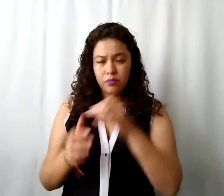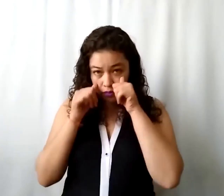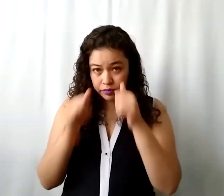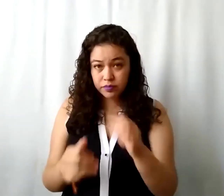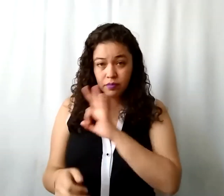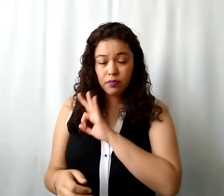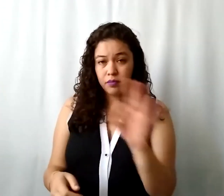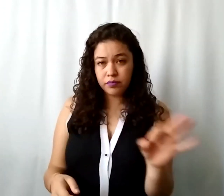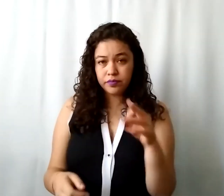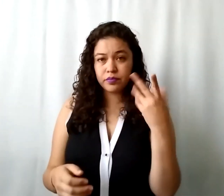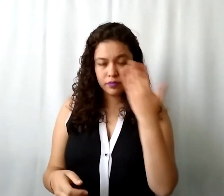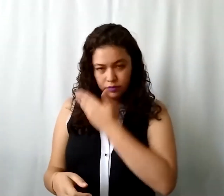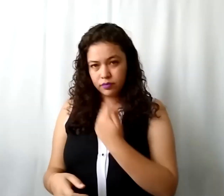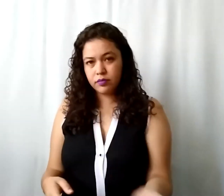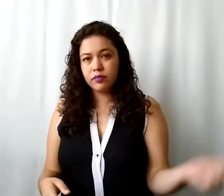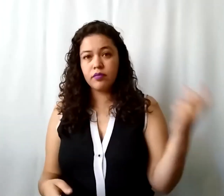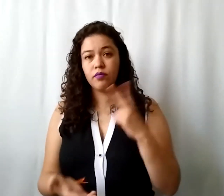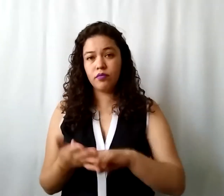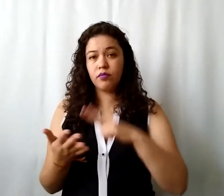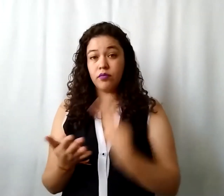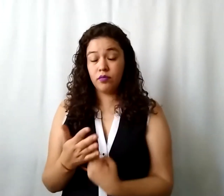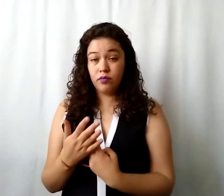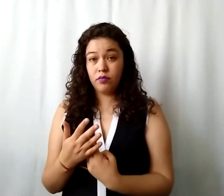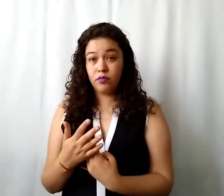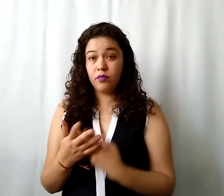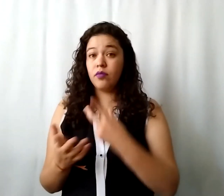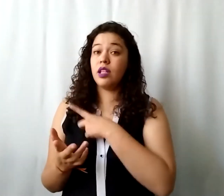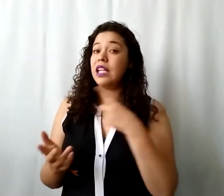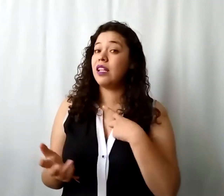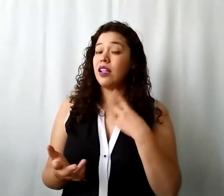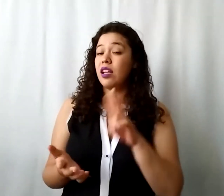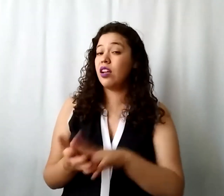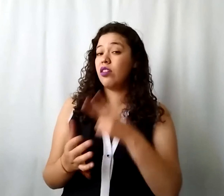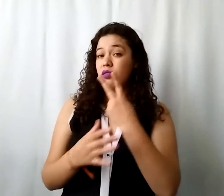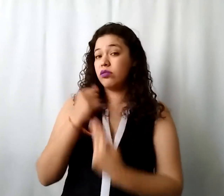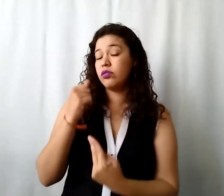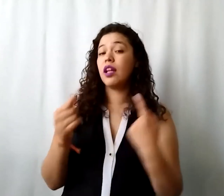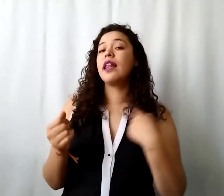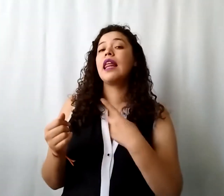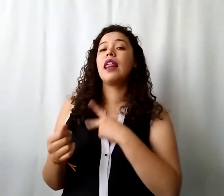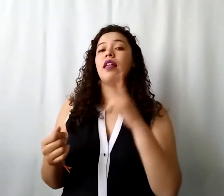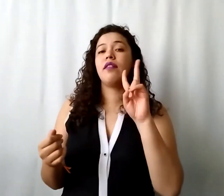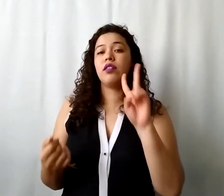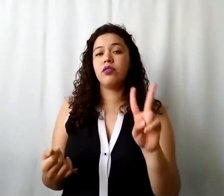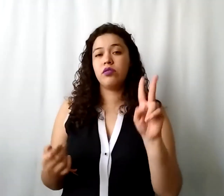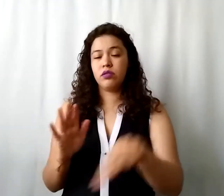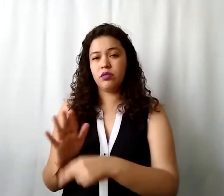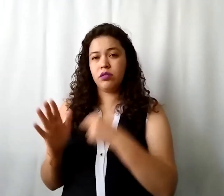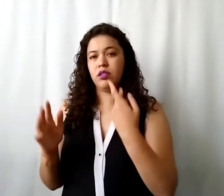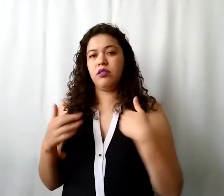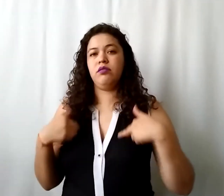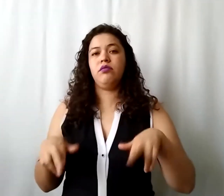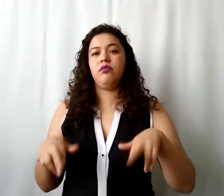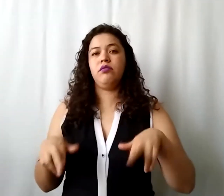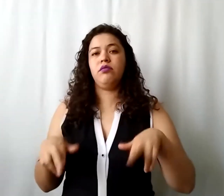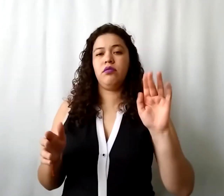facultades son mancomunadas en ese caso tendrían que firmar los dos representantes la solicitud y los demás documentos